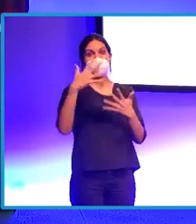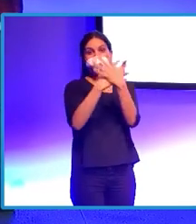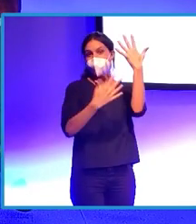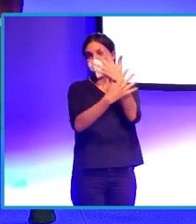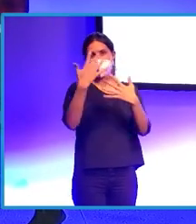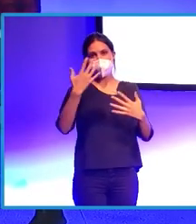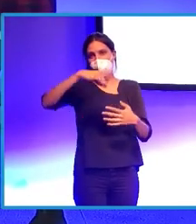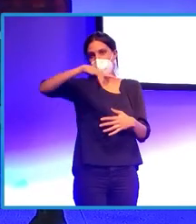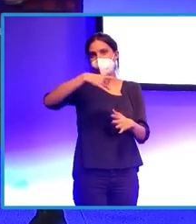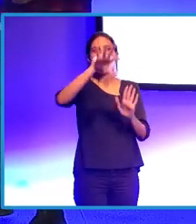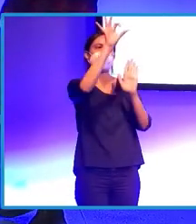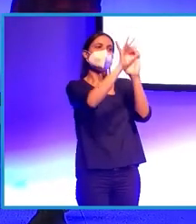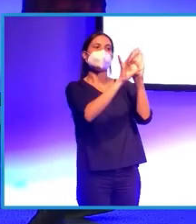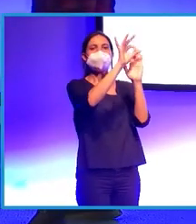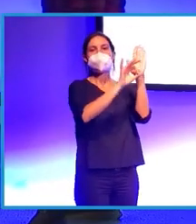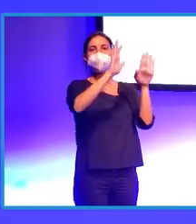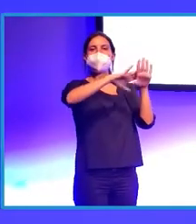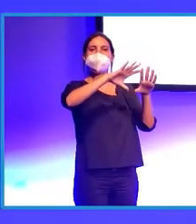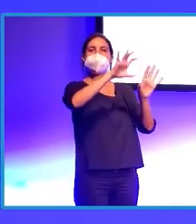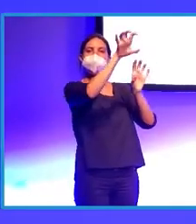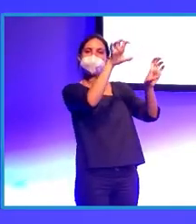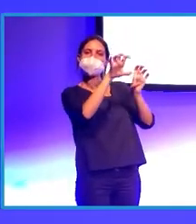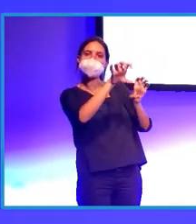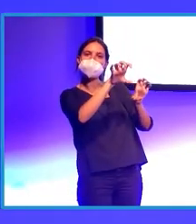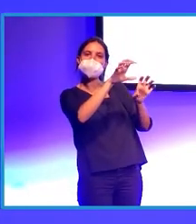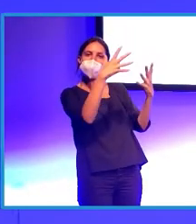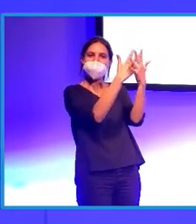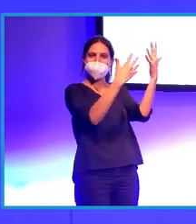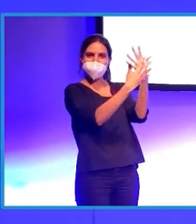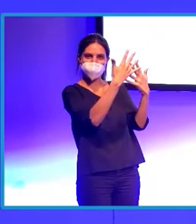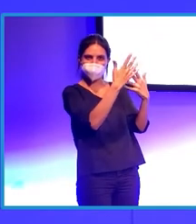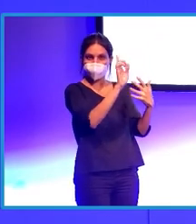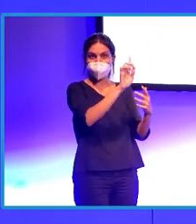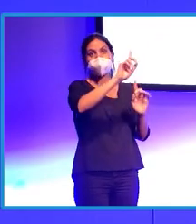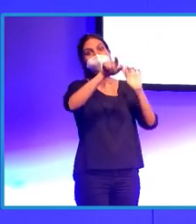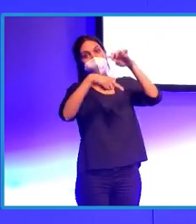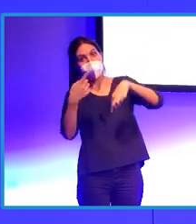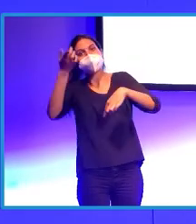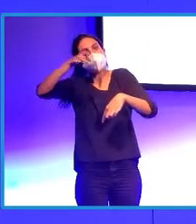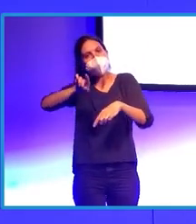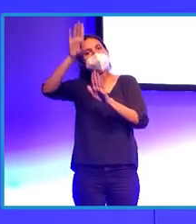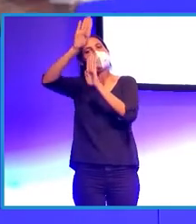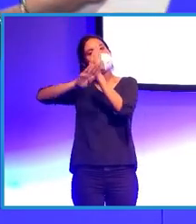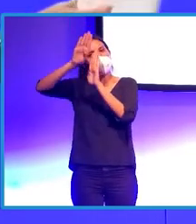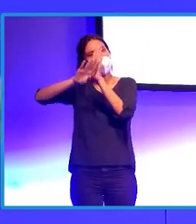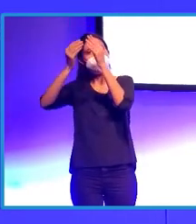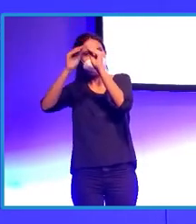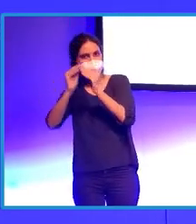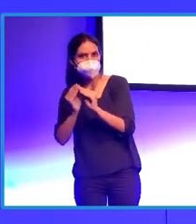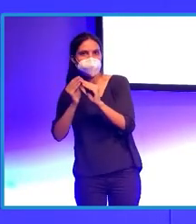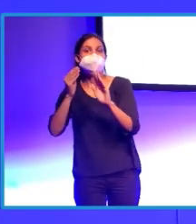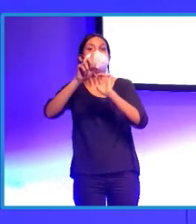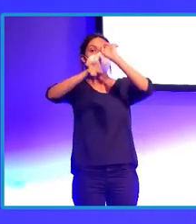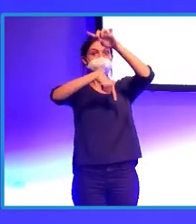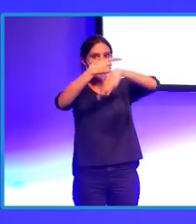modelado, sino después está la otra parte. Que es la parte de programación y llevar eso que modelas a